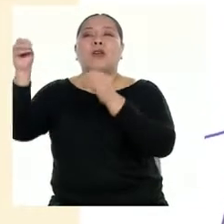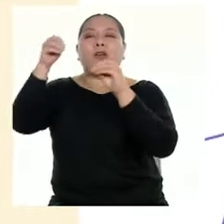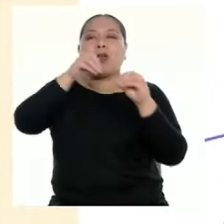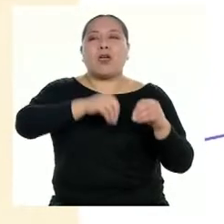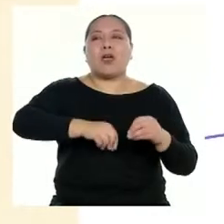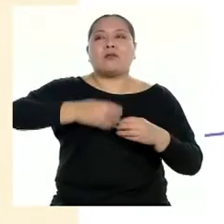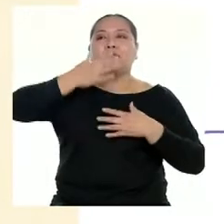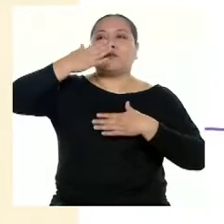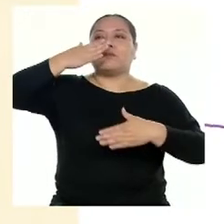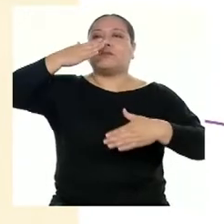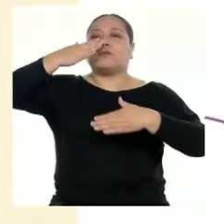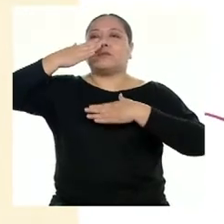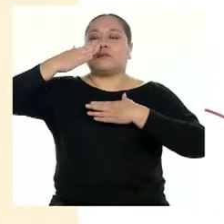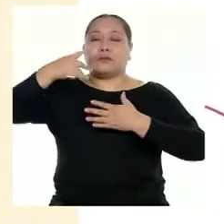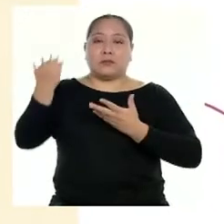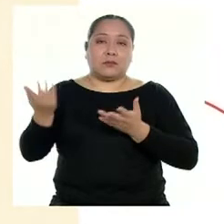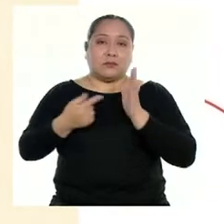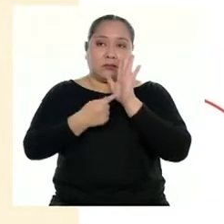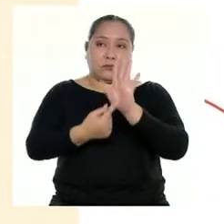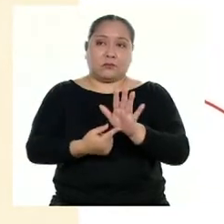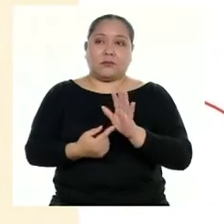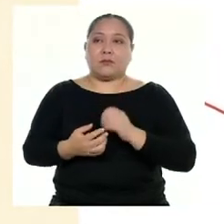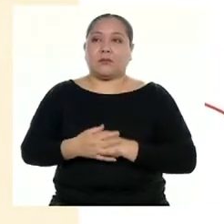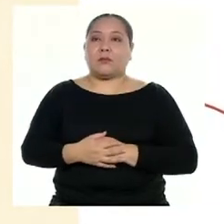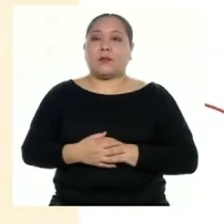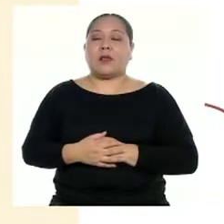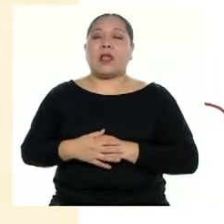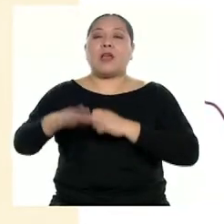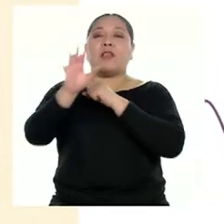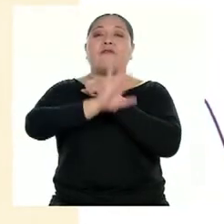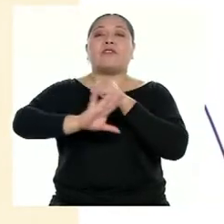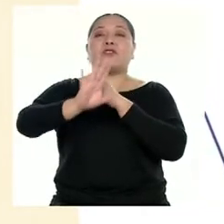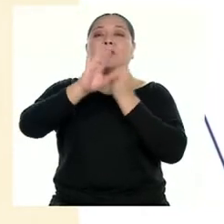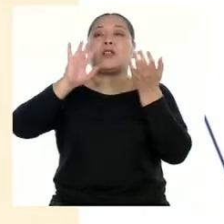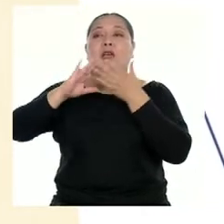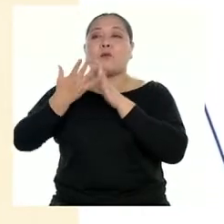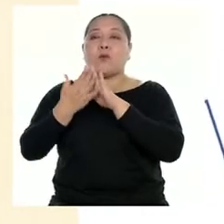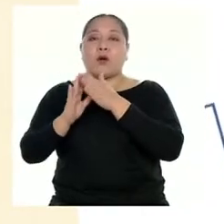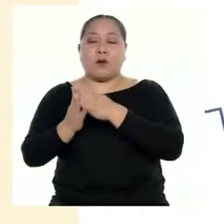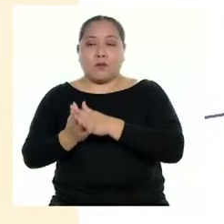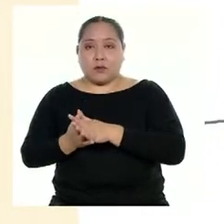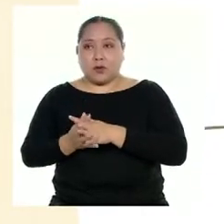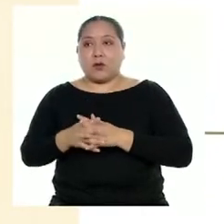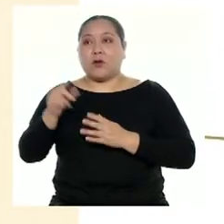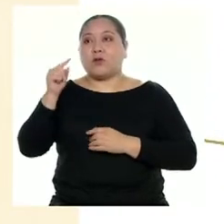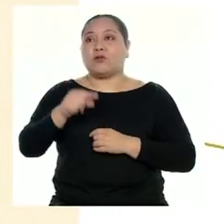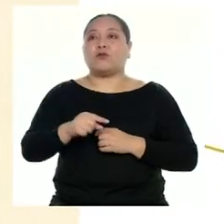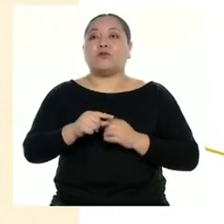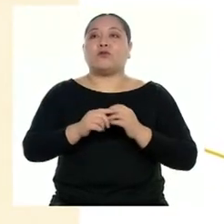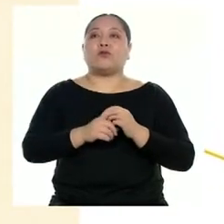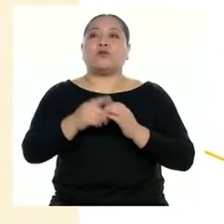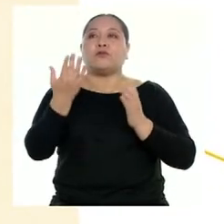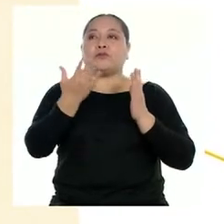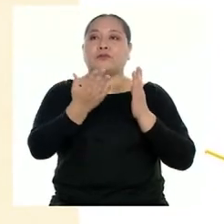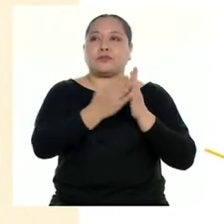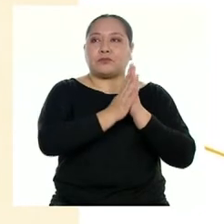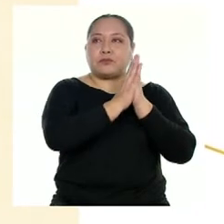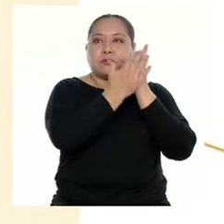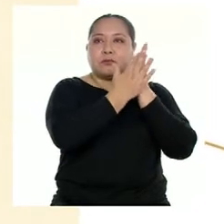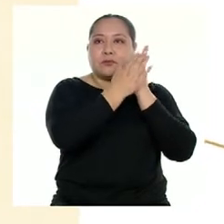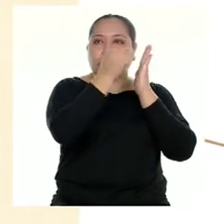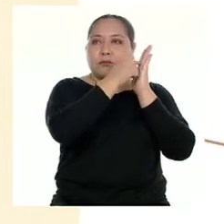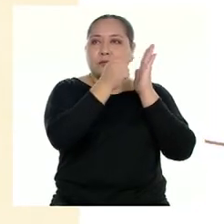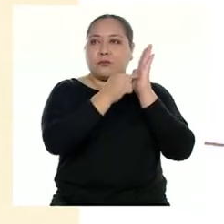La Defensoría del Pueblo elaboró un informe con recomendaciones en el que señala que el acceso al